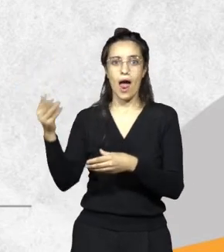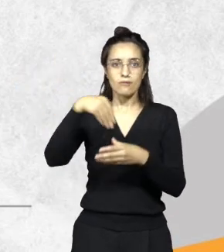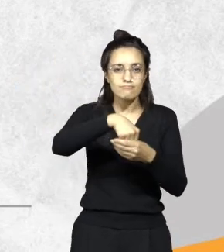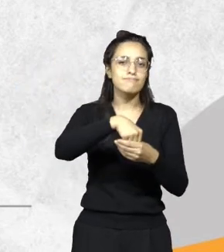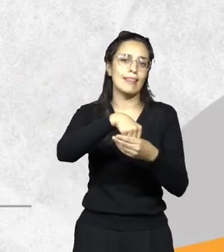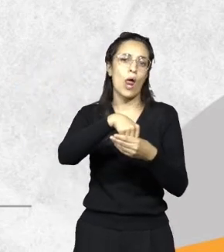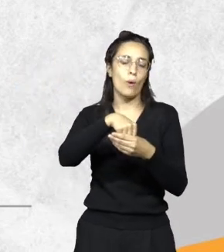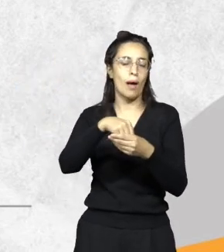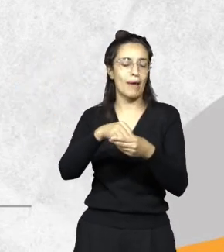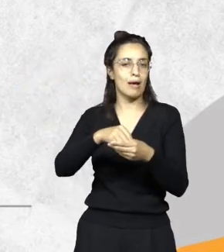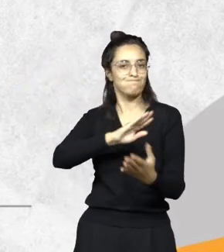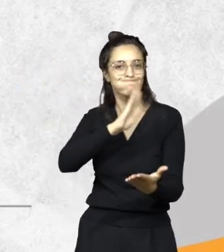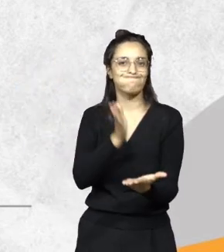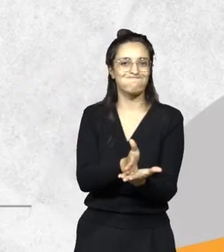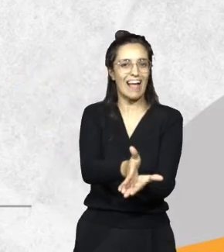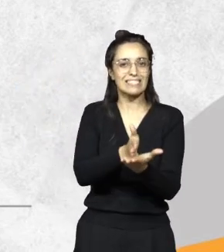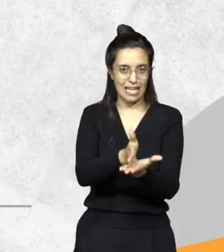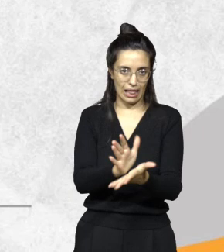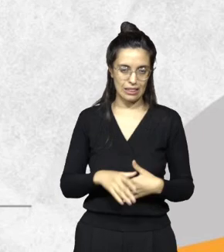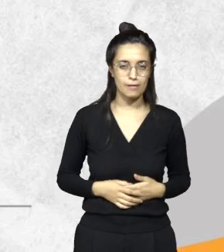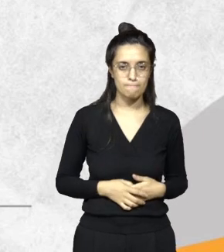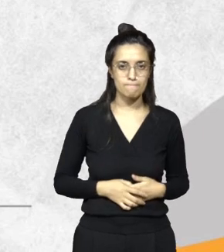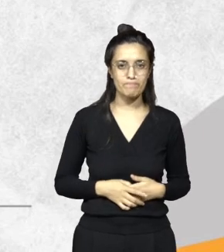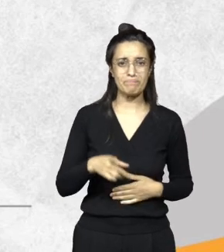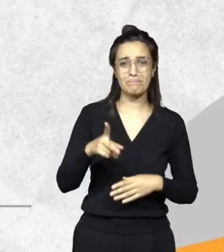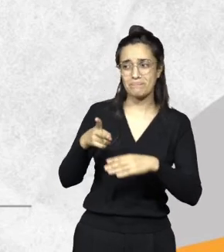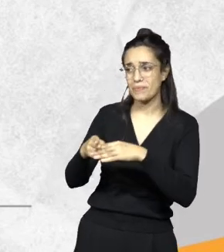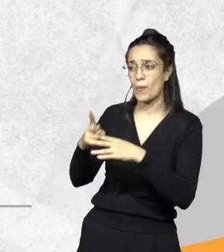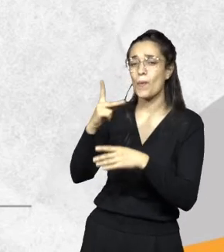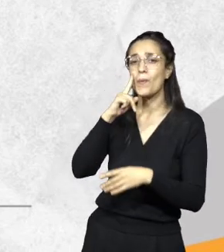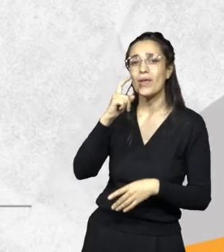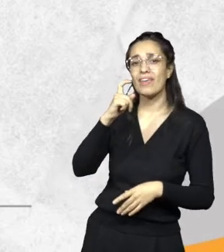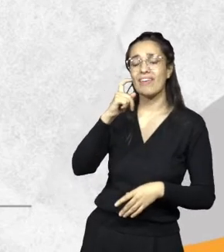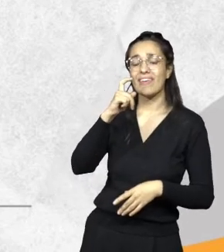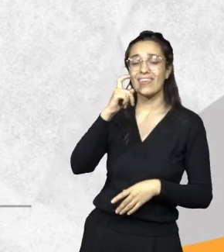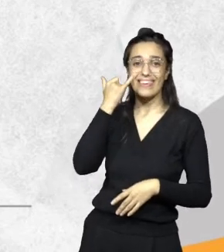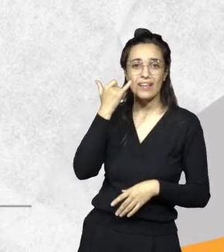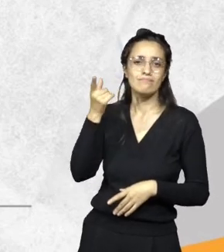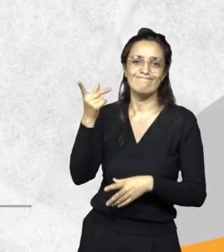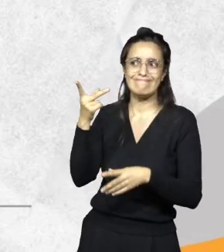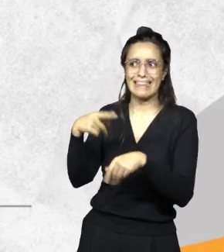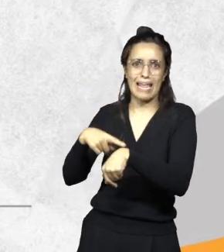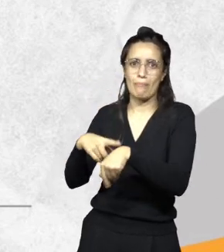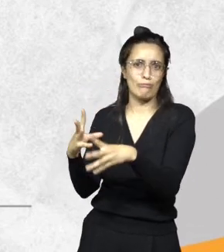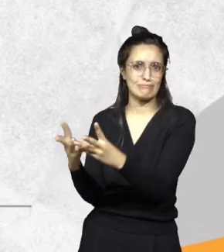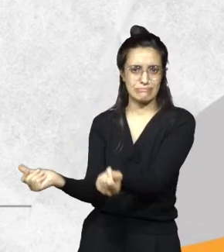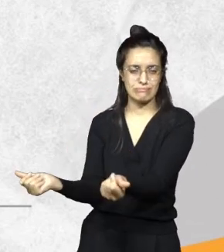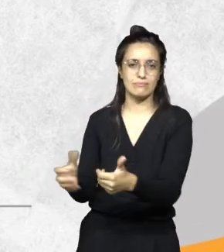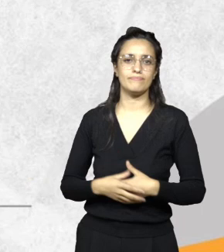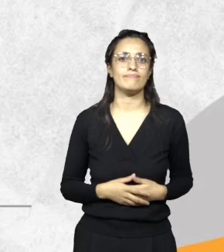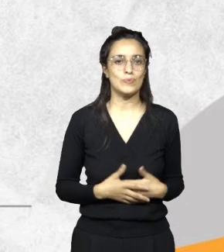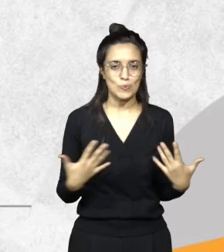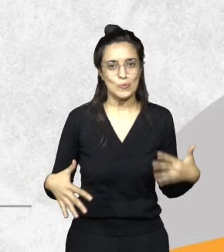Bueno, los juzgados federales y las fiscalías de instrucción. El tema de las fiscalías de instrucción, cuando